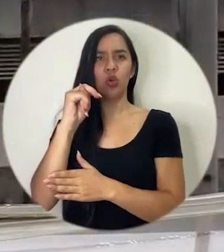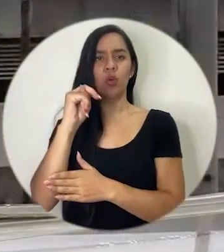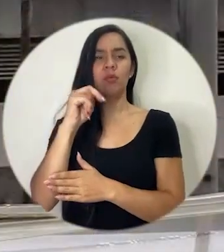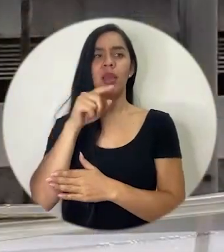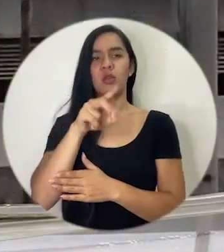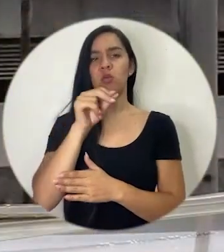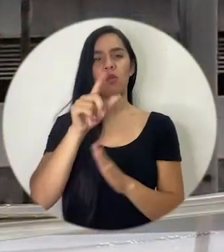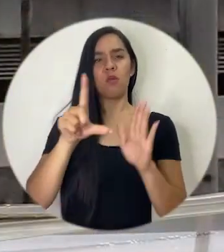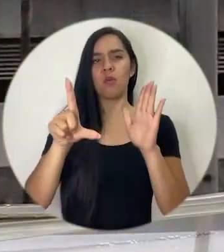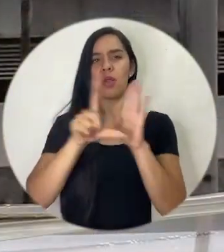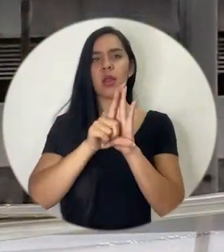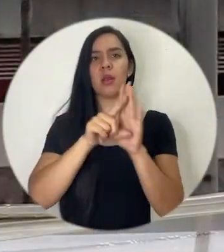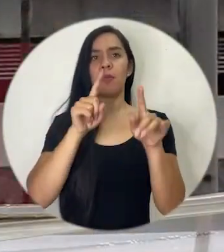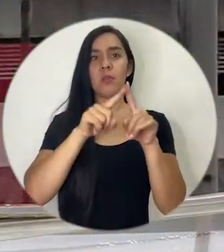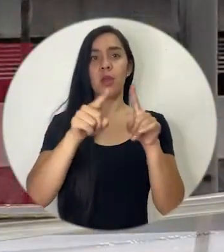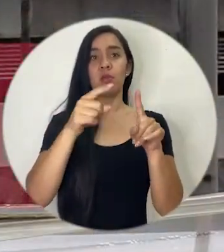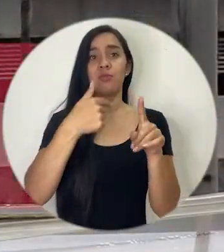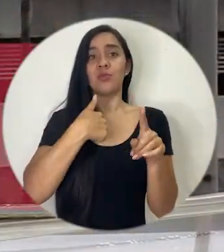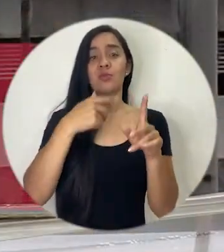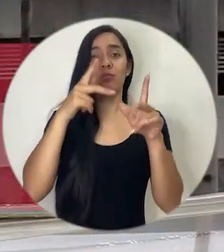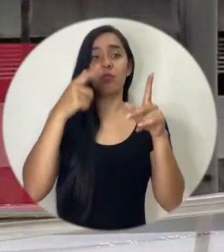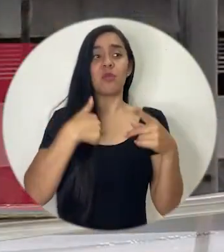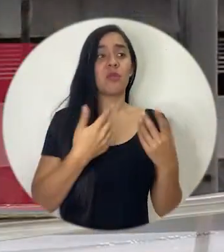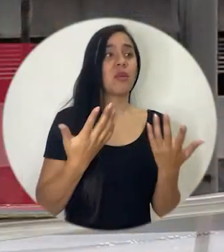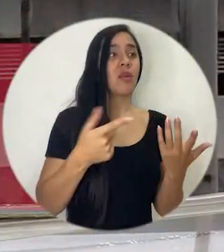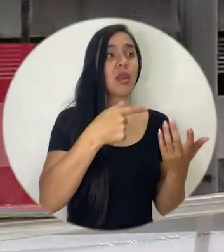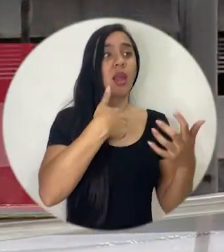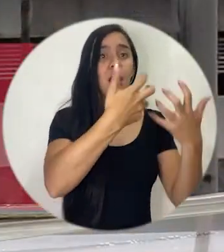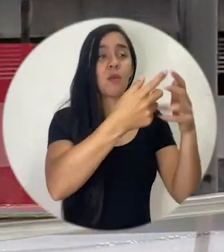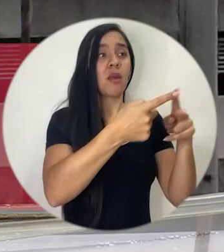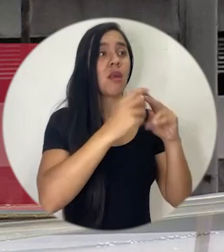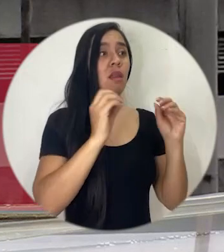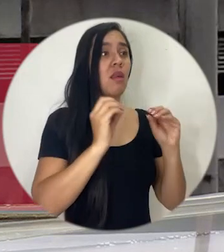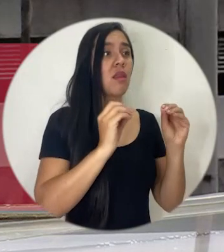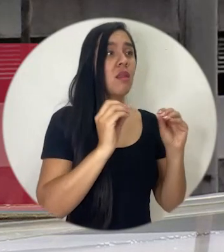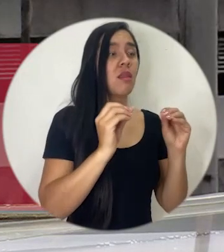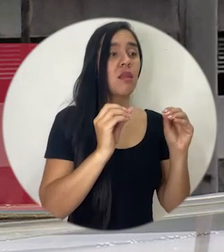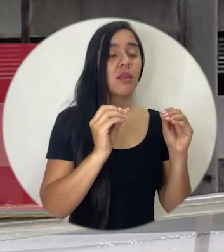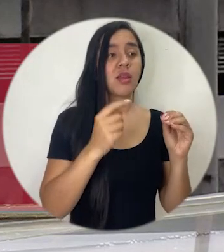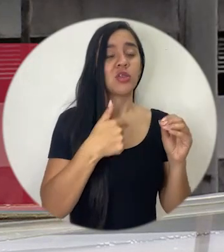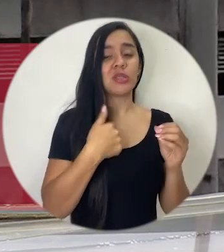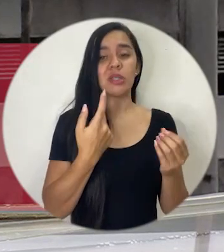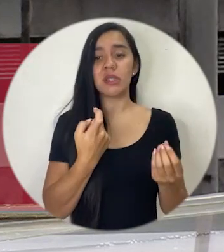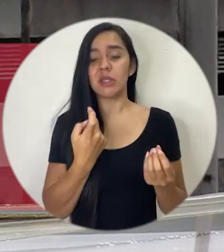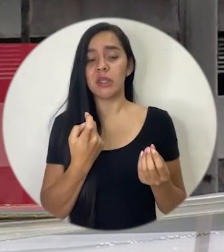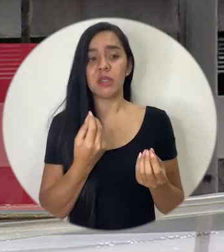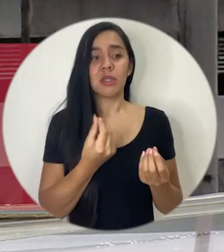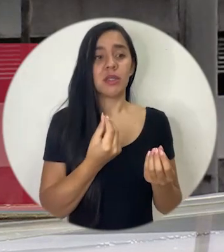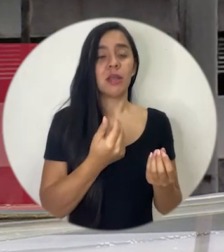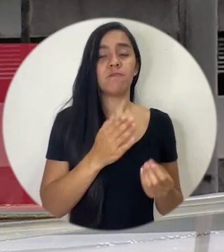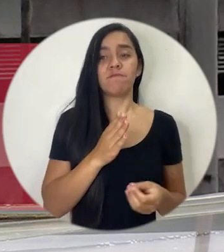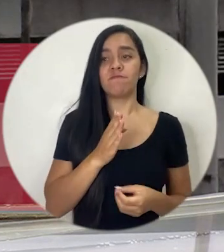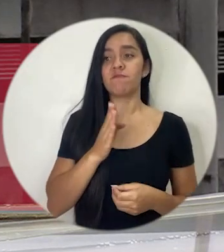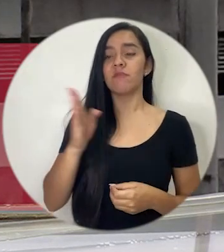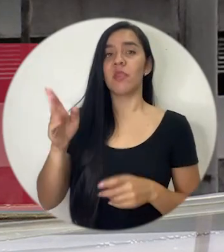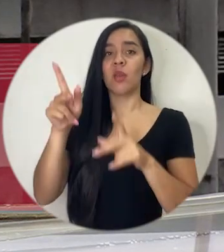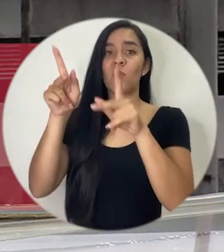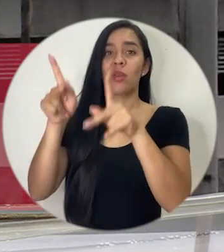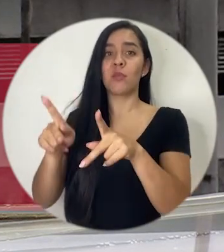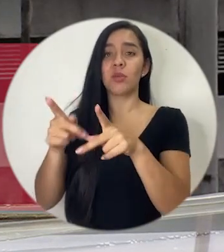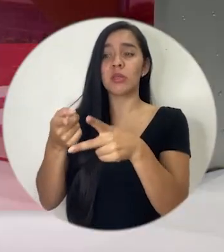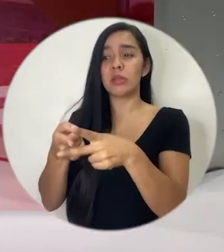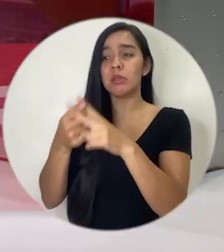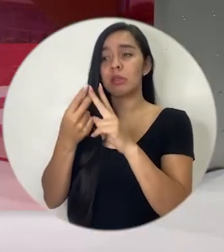para los que no escuchan que están en una necesidad tienen que acudir a ese tipo de crédito